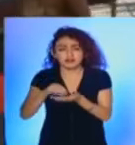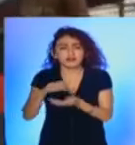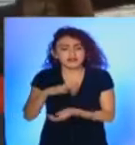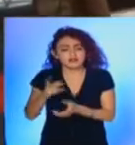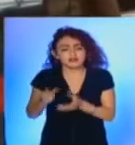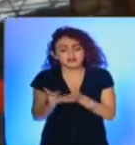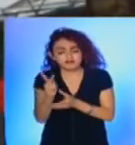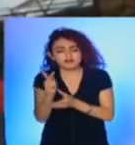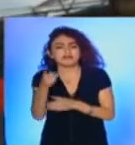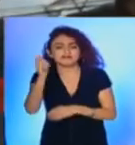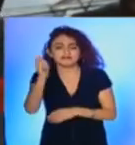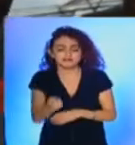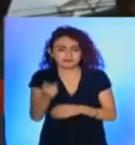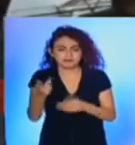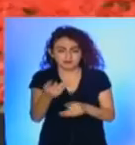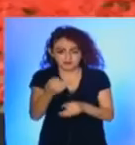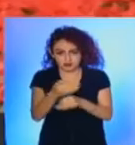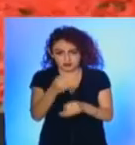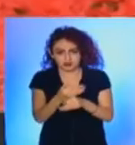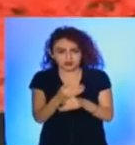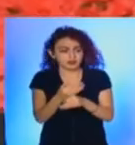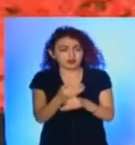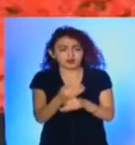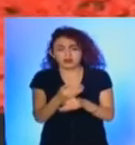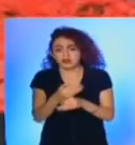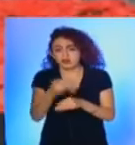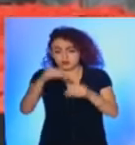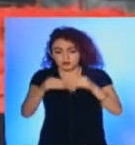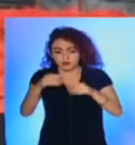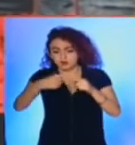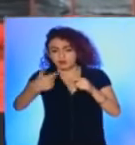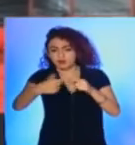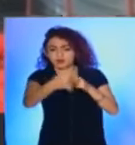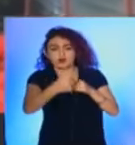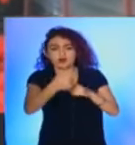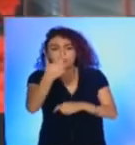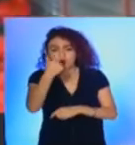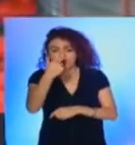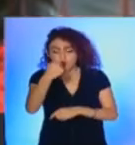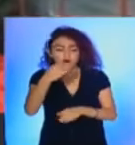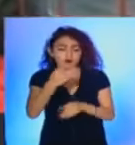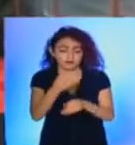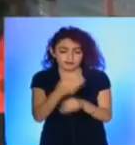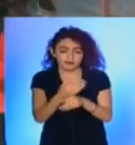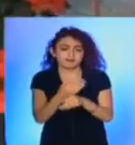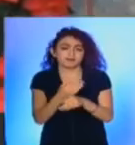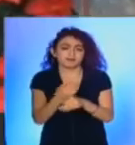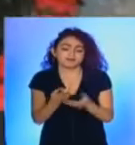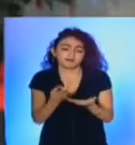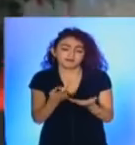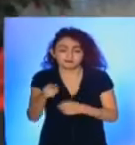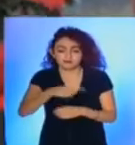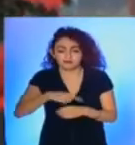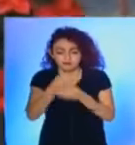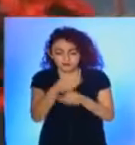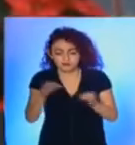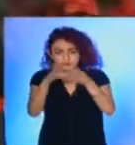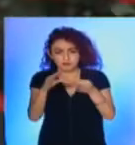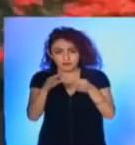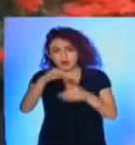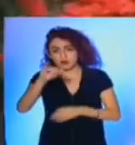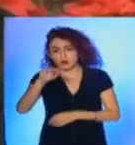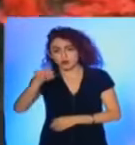planta, pero se debe a que apenas se les va a pintar la flor. Expresó el presidente del sistema producto ornamental,